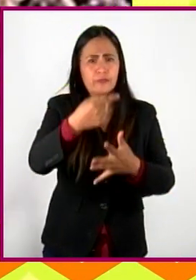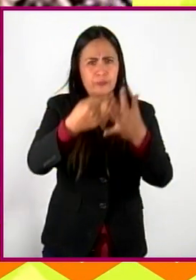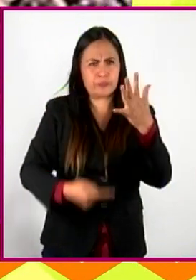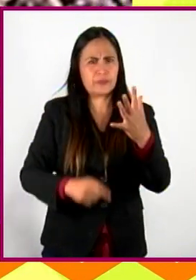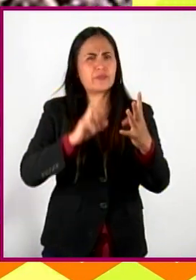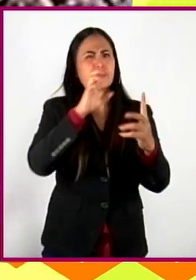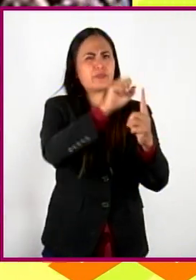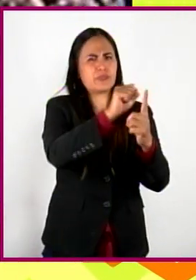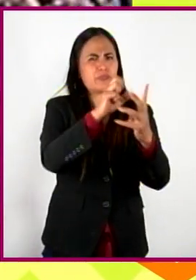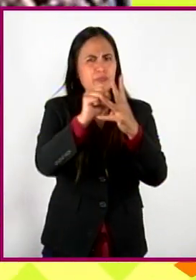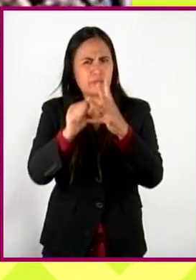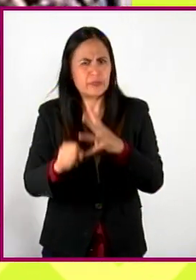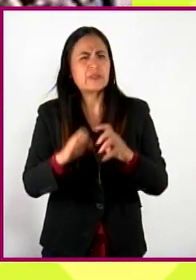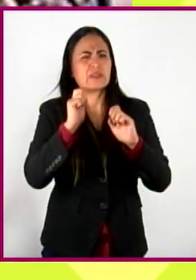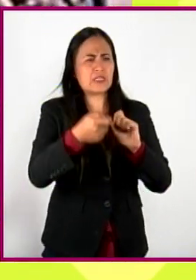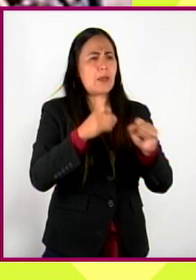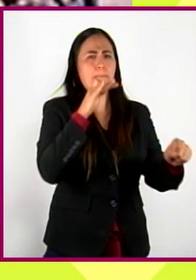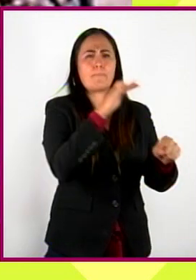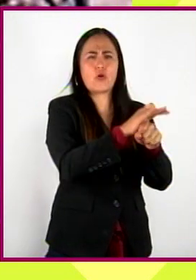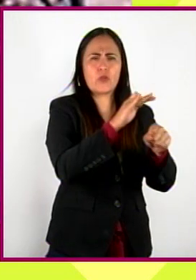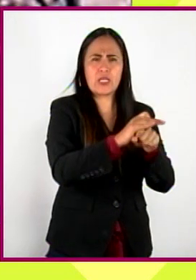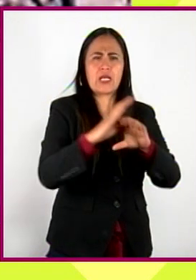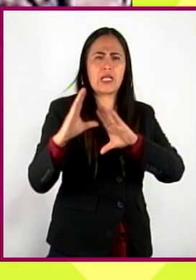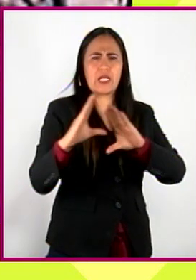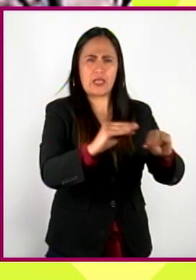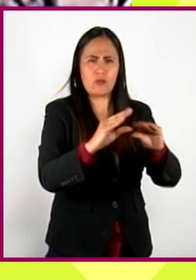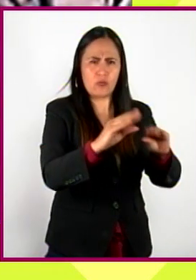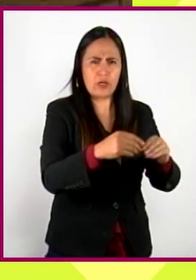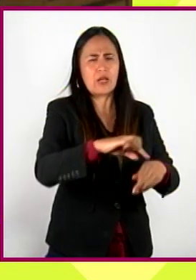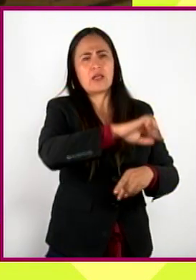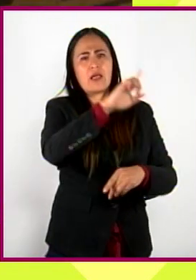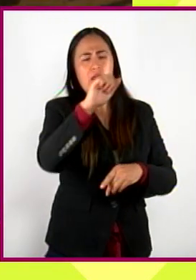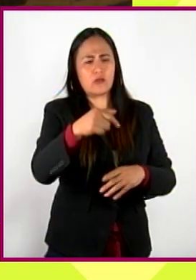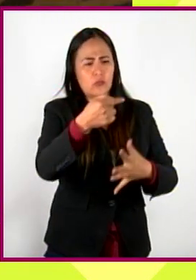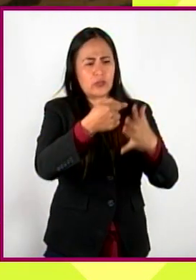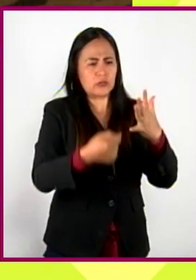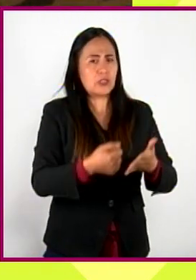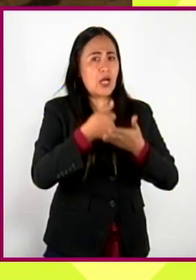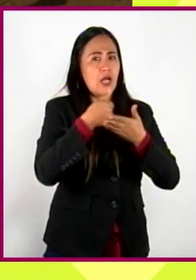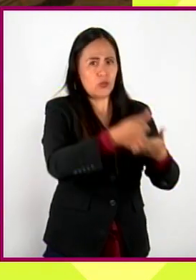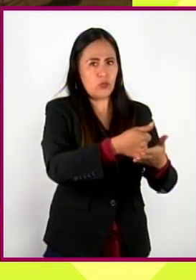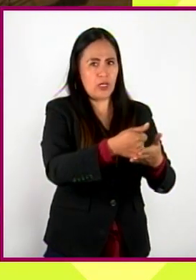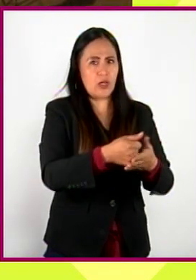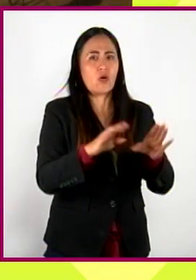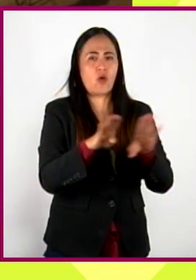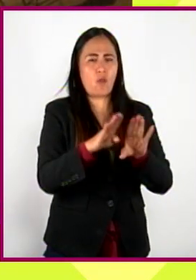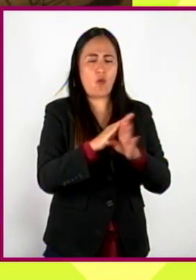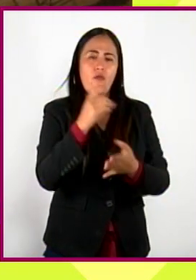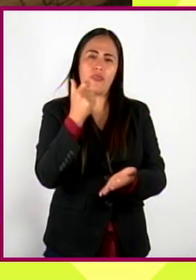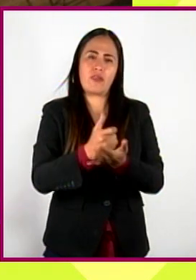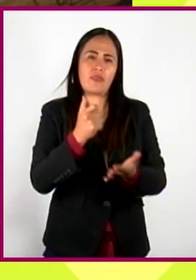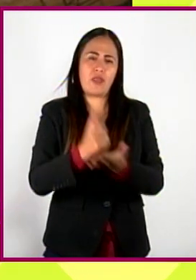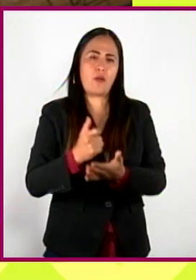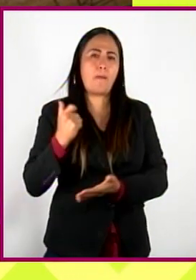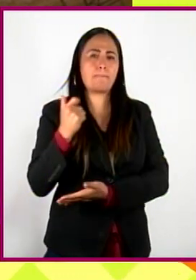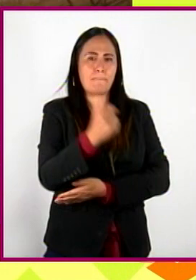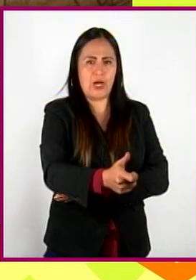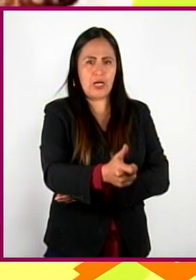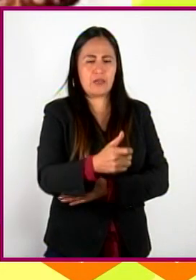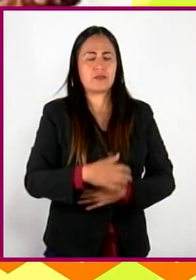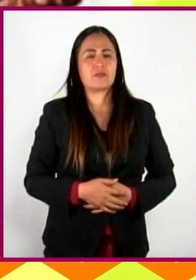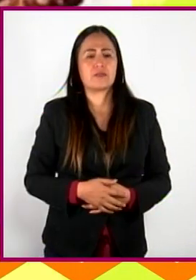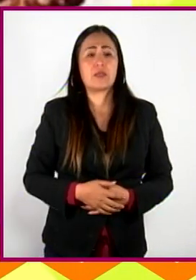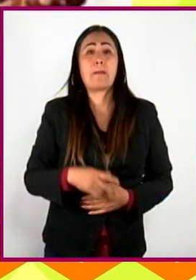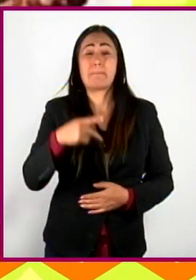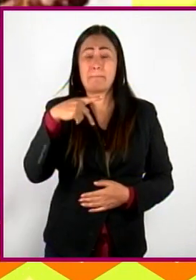misión de proteger, educar y evangelizar a los indígenas a cambio de una gratificación. Pero en la práctica,